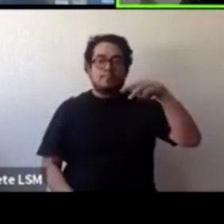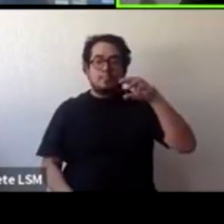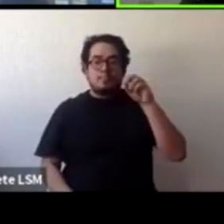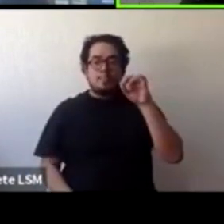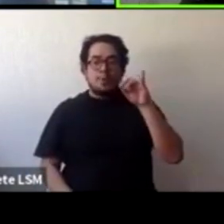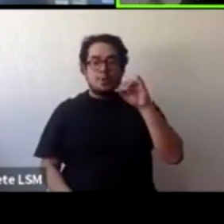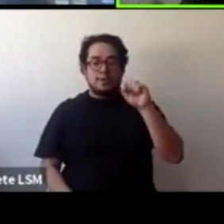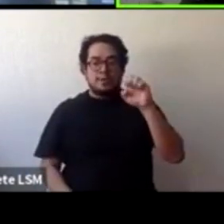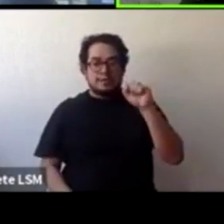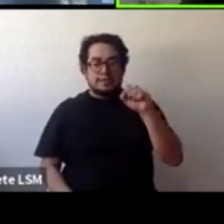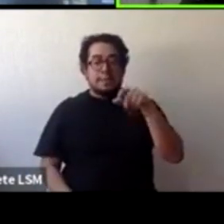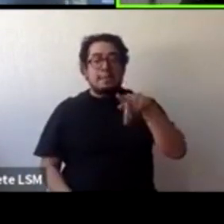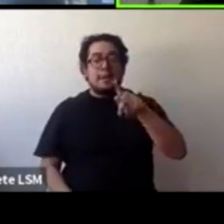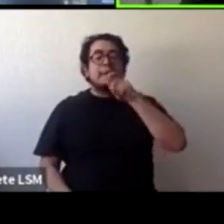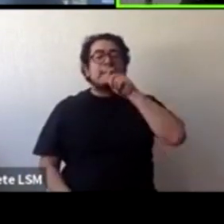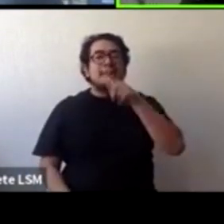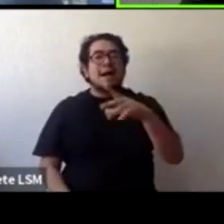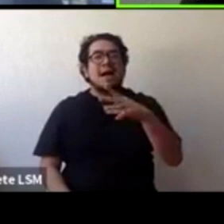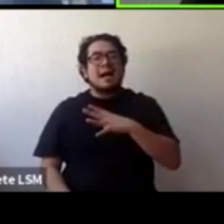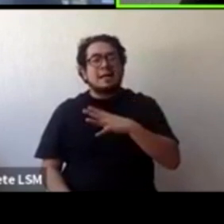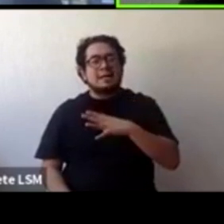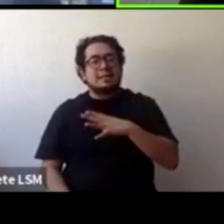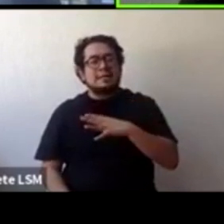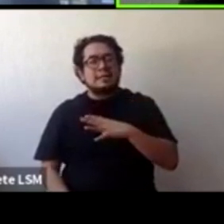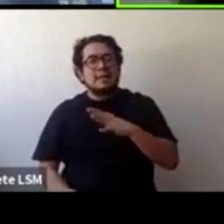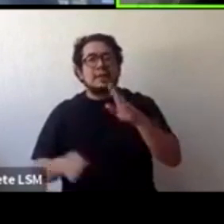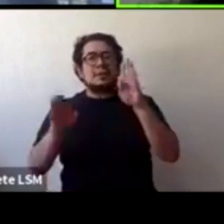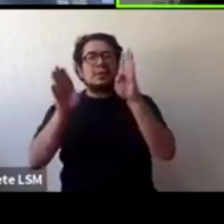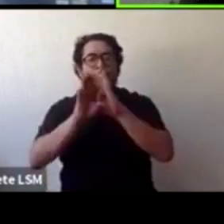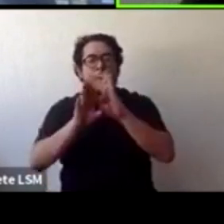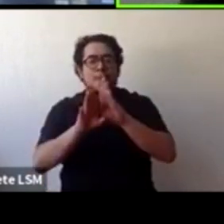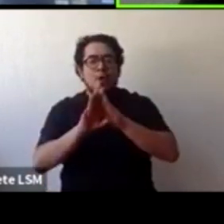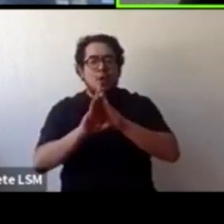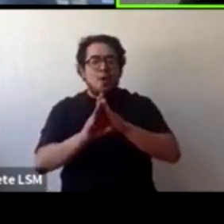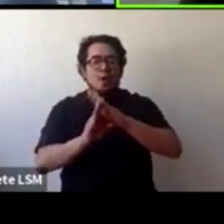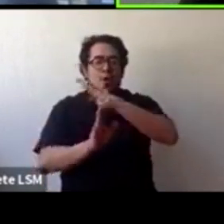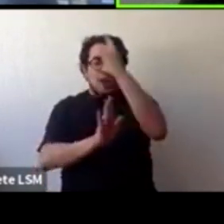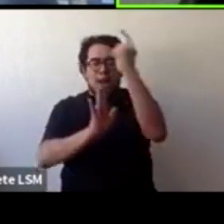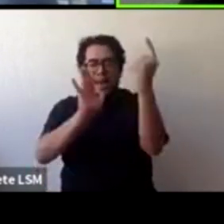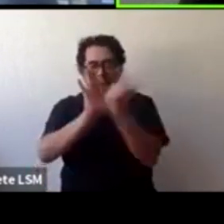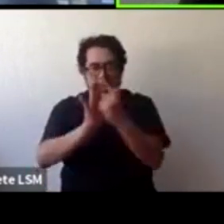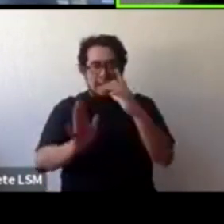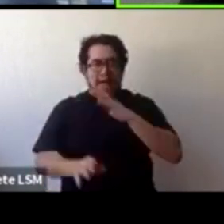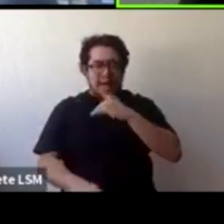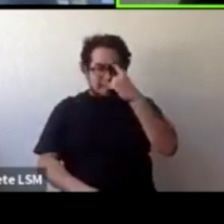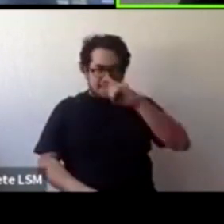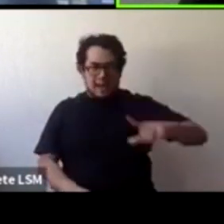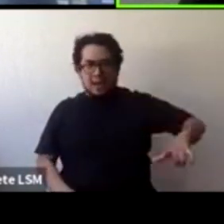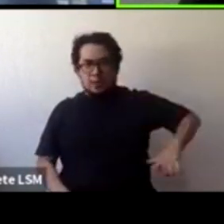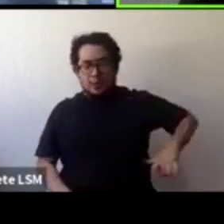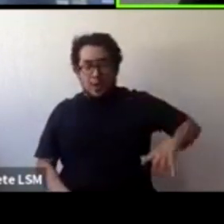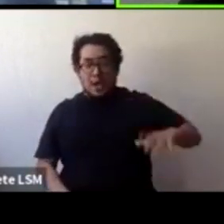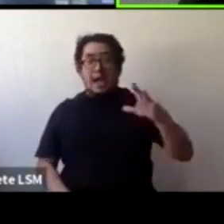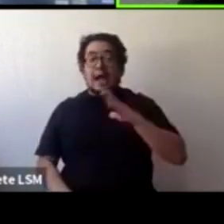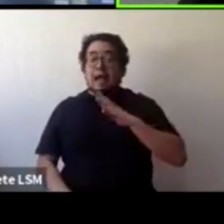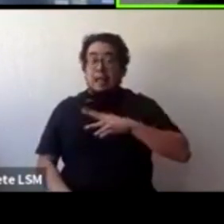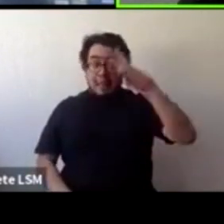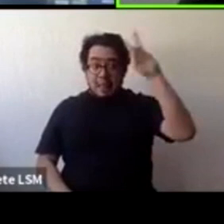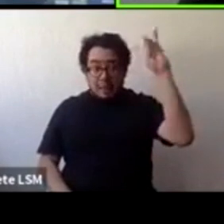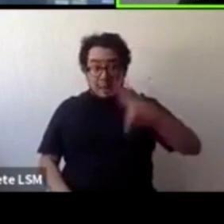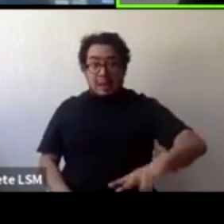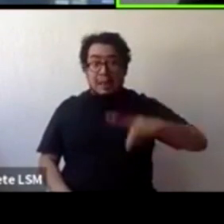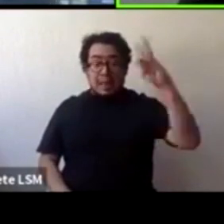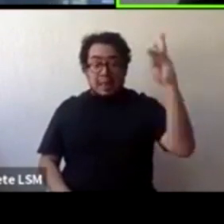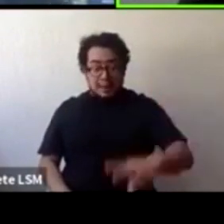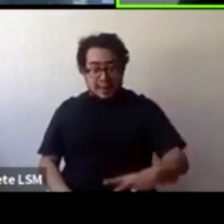la generación de políticas públicas desde el Estado. Efectivamente, sí, hay un esfuerzo muy grande desde esa Secretaría Ejecutiva del